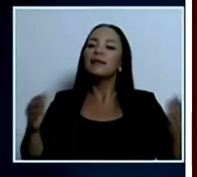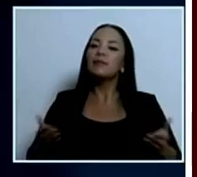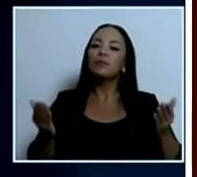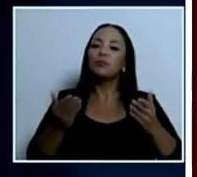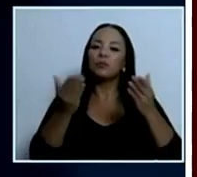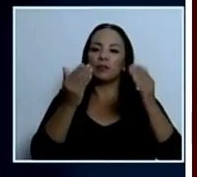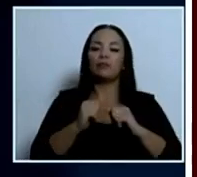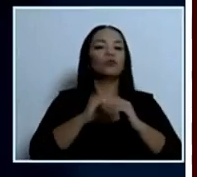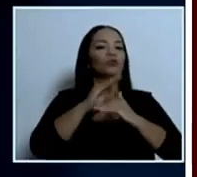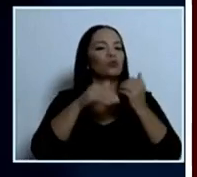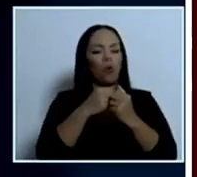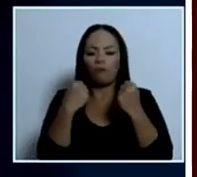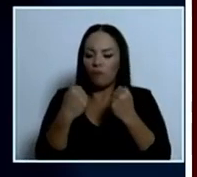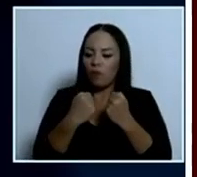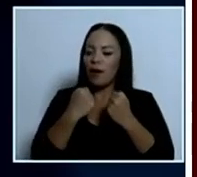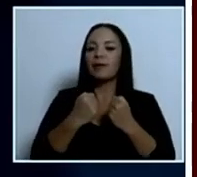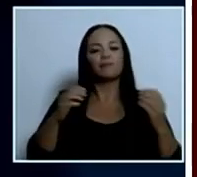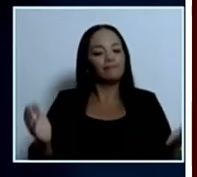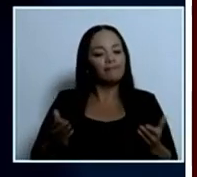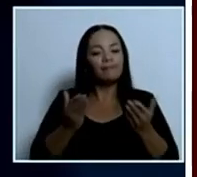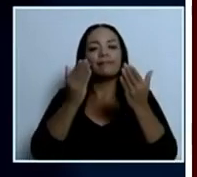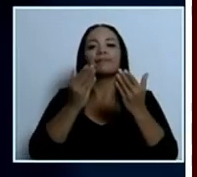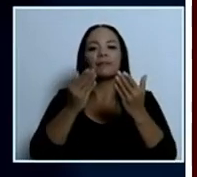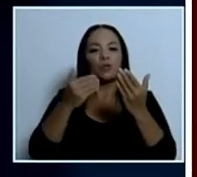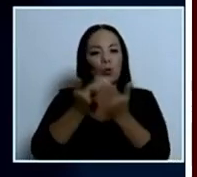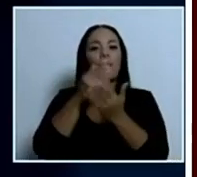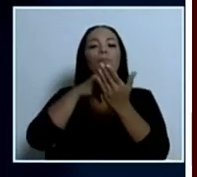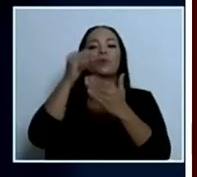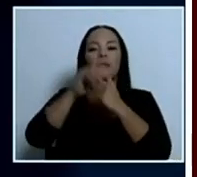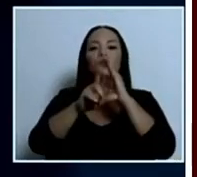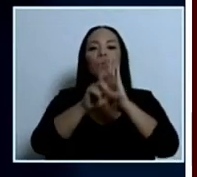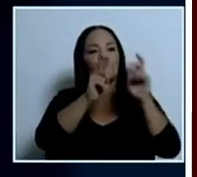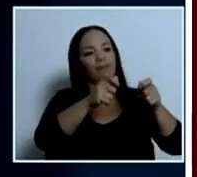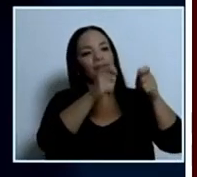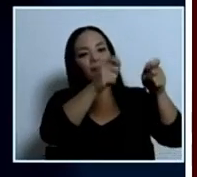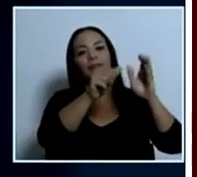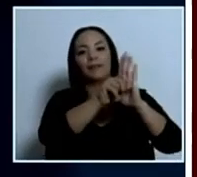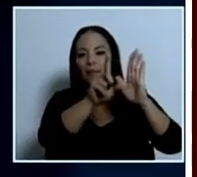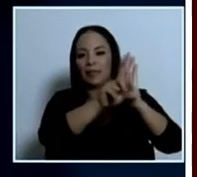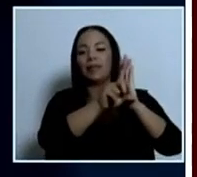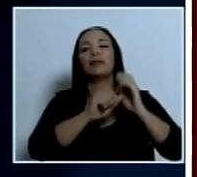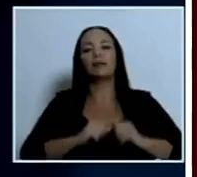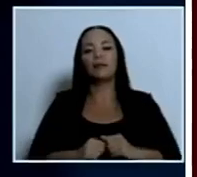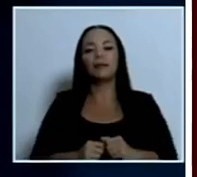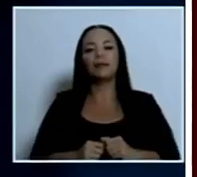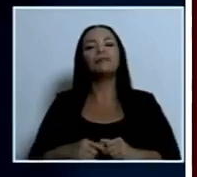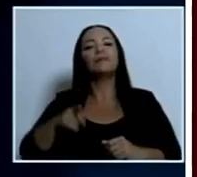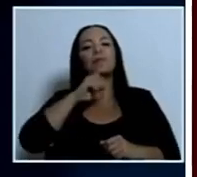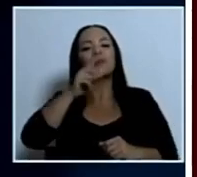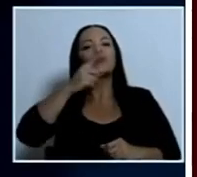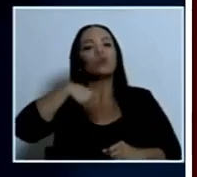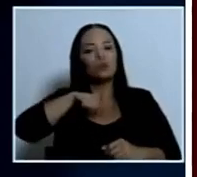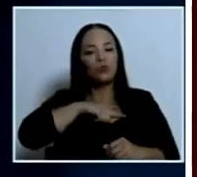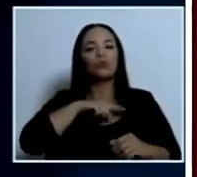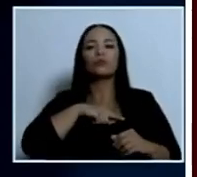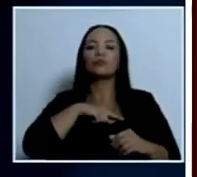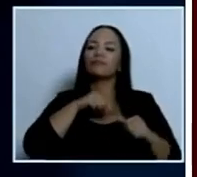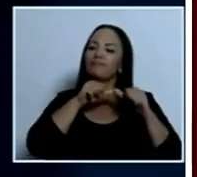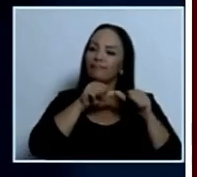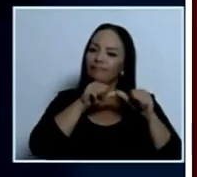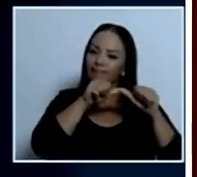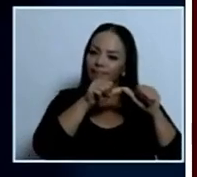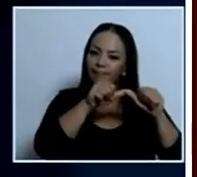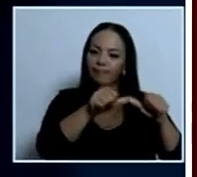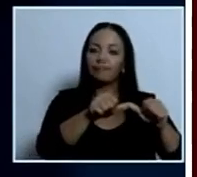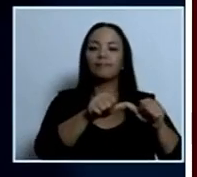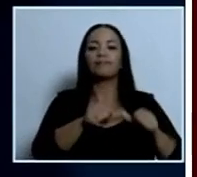con todas nuestras fuerzas este proyecto de ley en la Asamblea Legislativa, hemos sido consistentes con